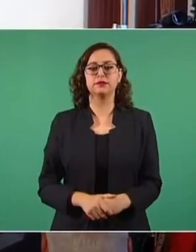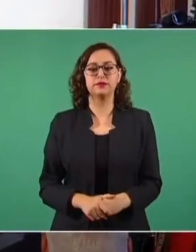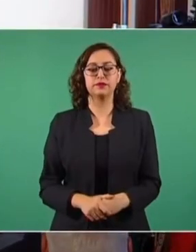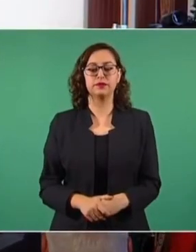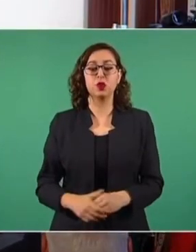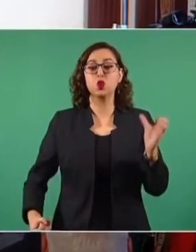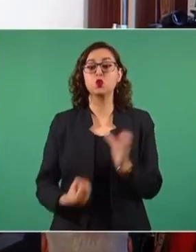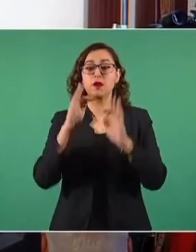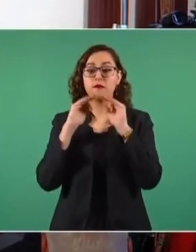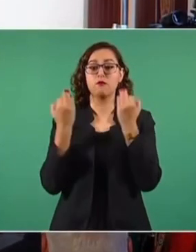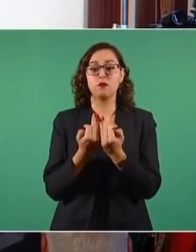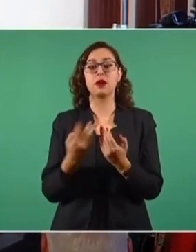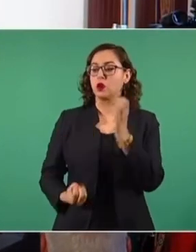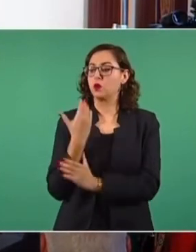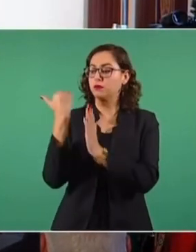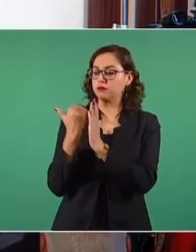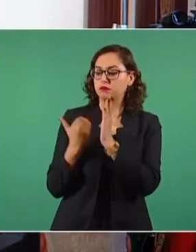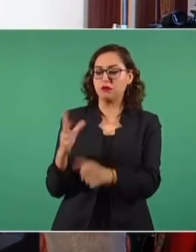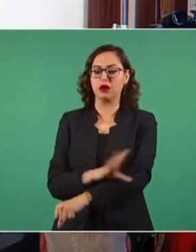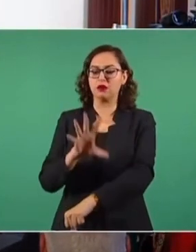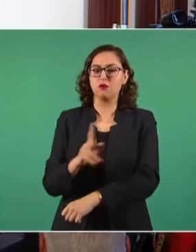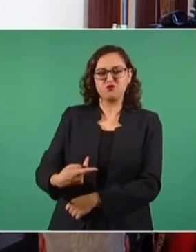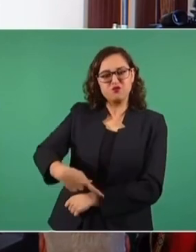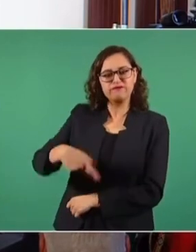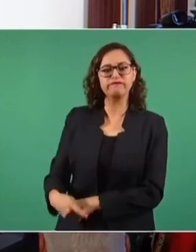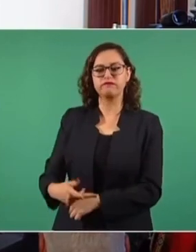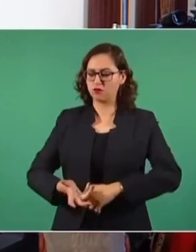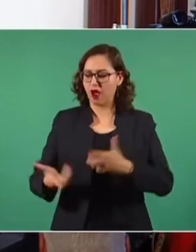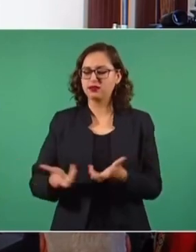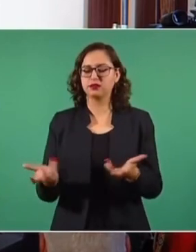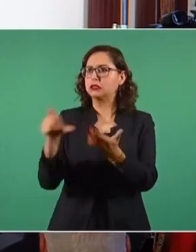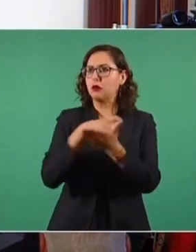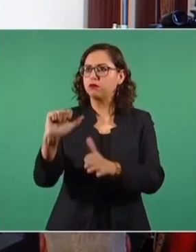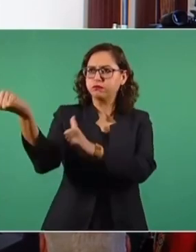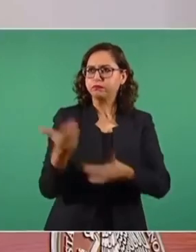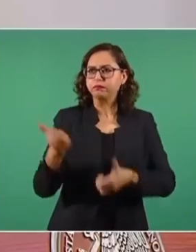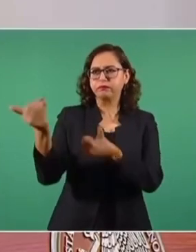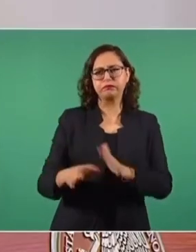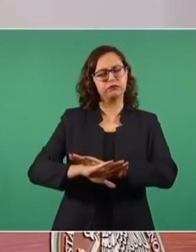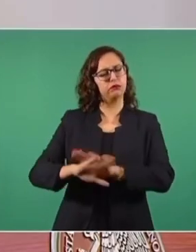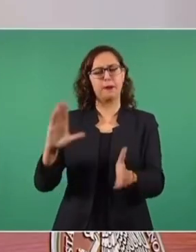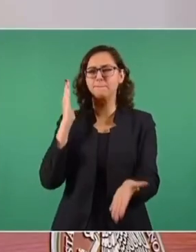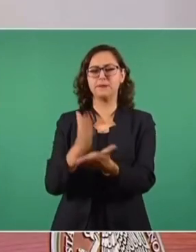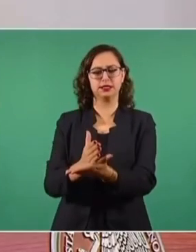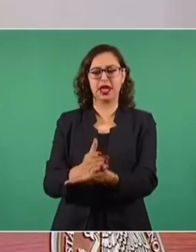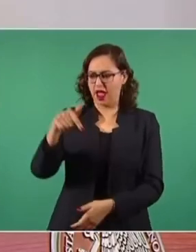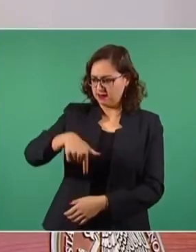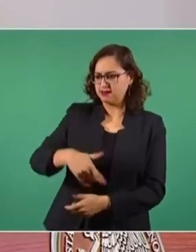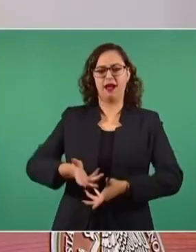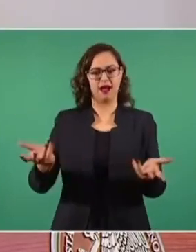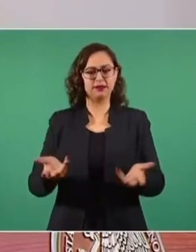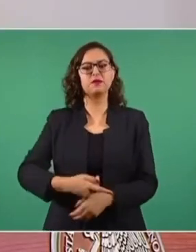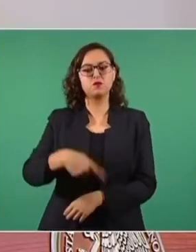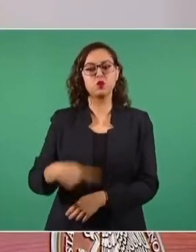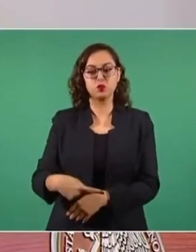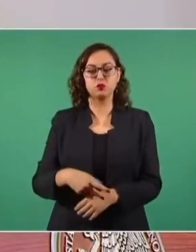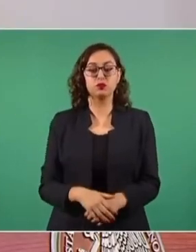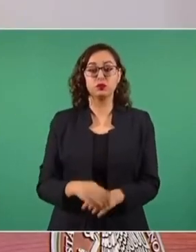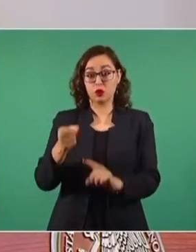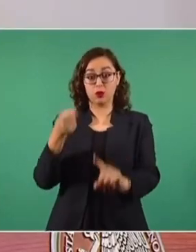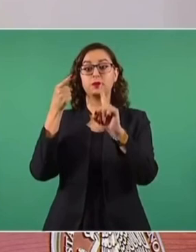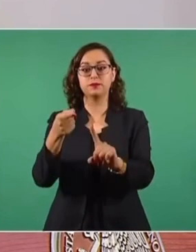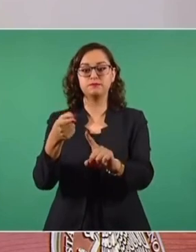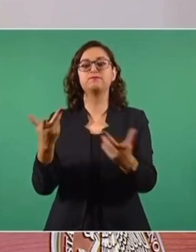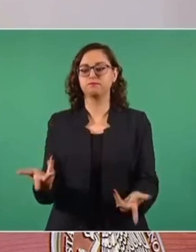busca producir en México las gasolinas que el país consume y dejar de importarlas. Con este fin, se continúa destinando recursos para la modernización